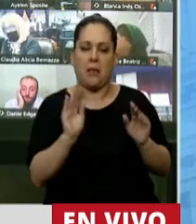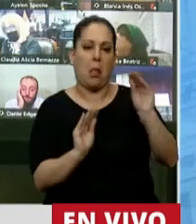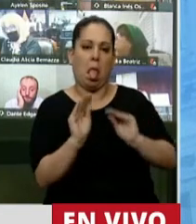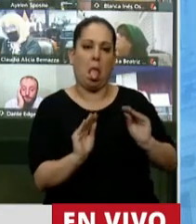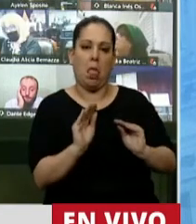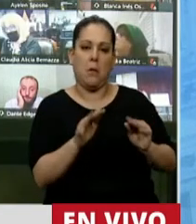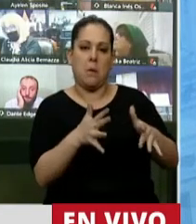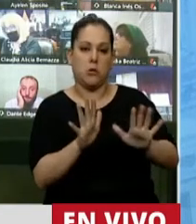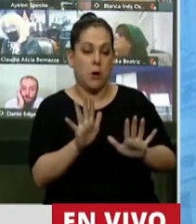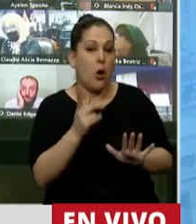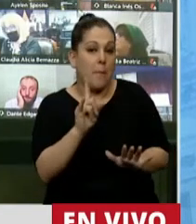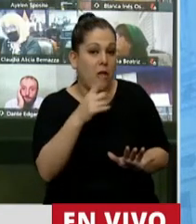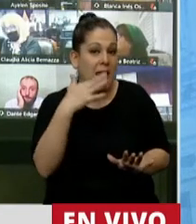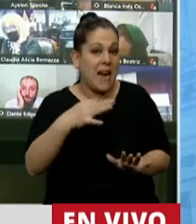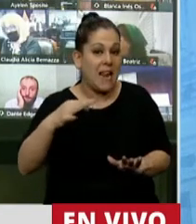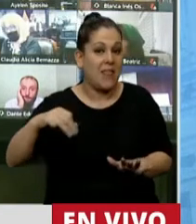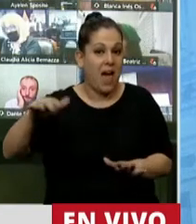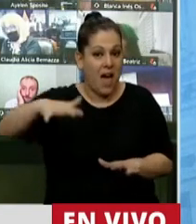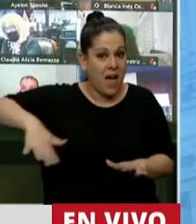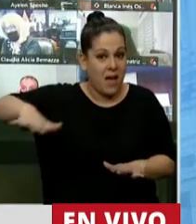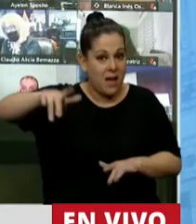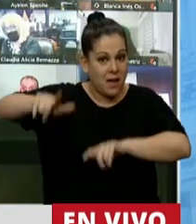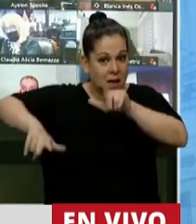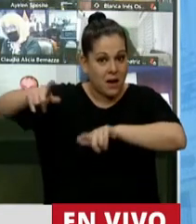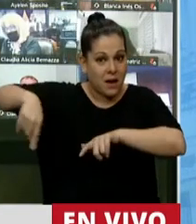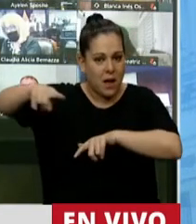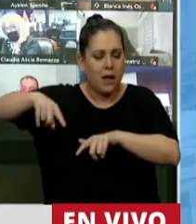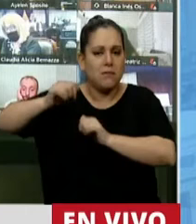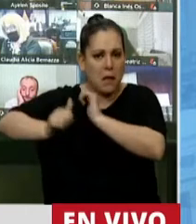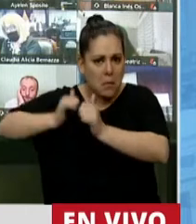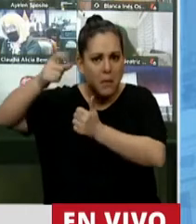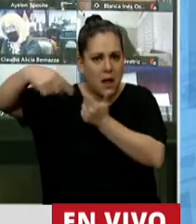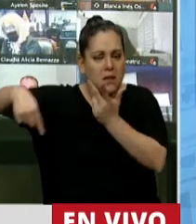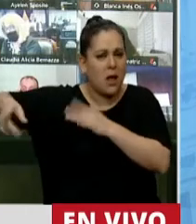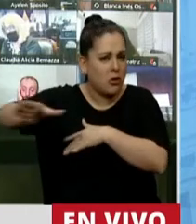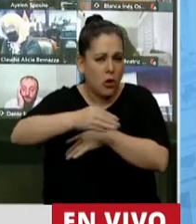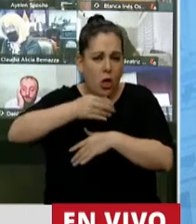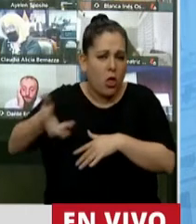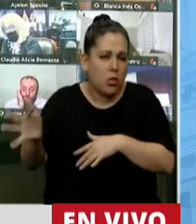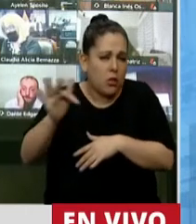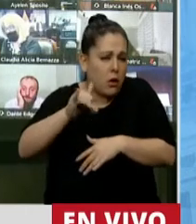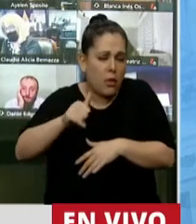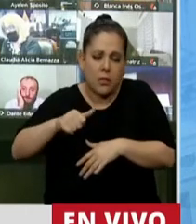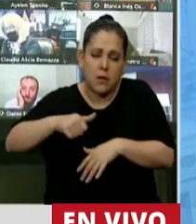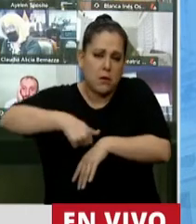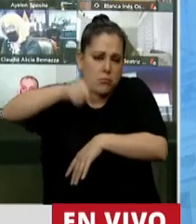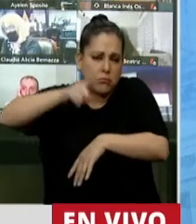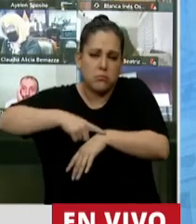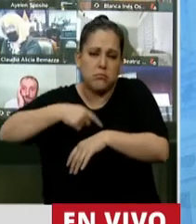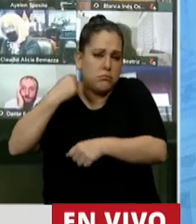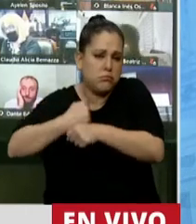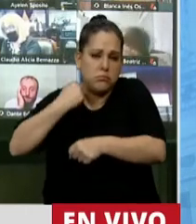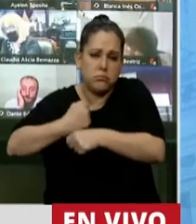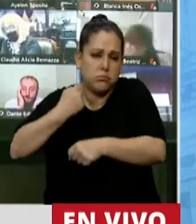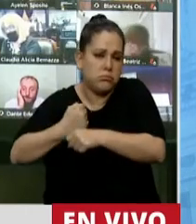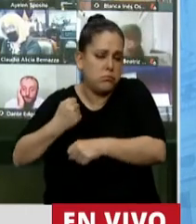mientras en la calle los argentinos y las fuerzas productivas salen todos los días a pelearla de sol a